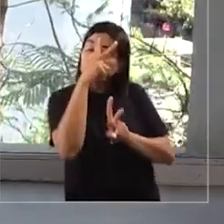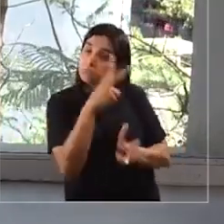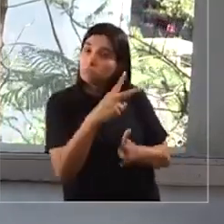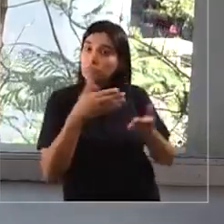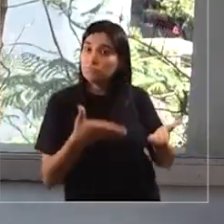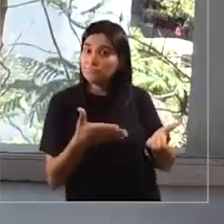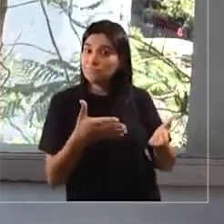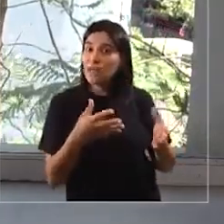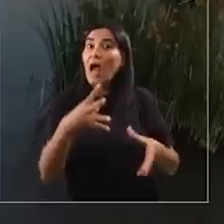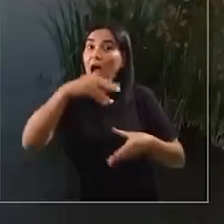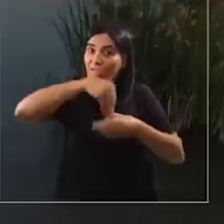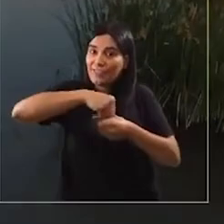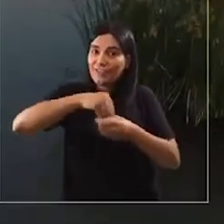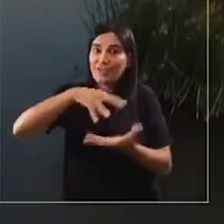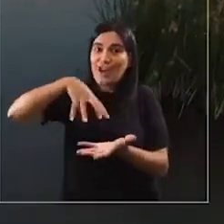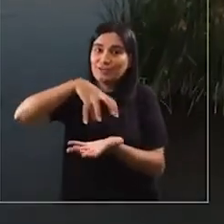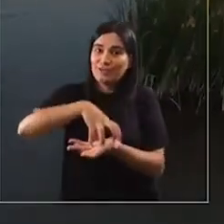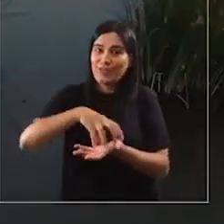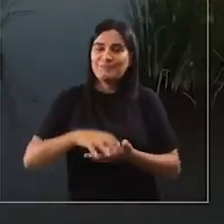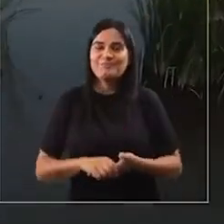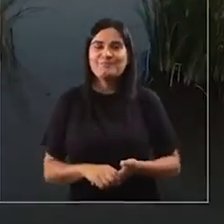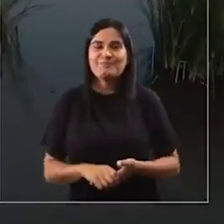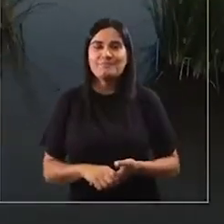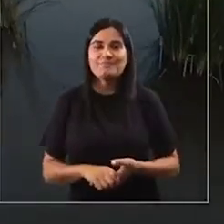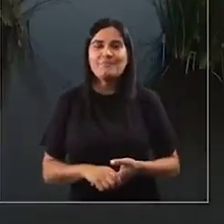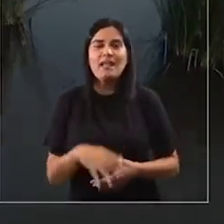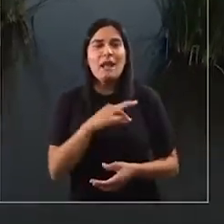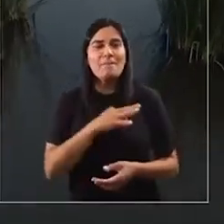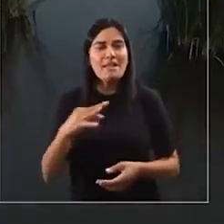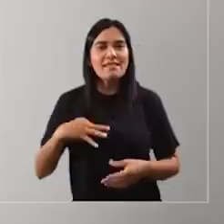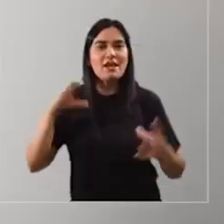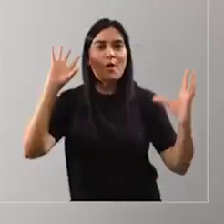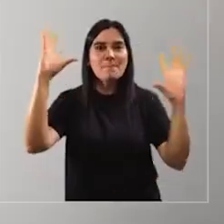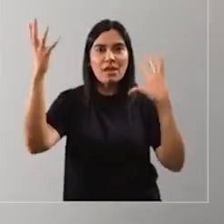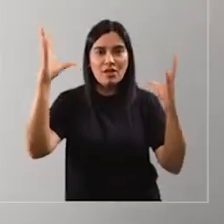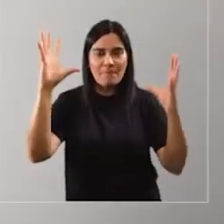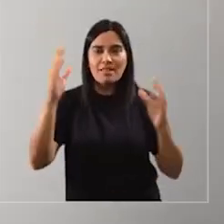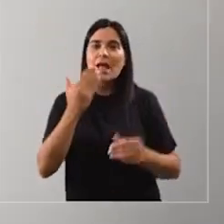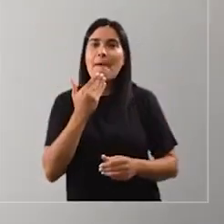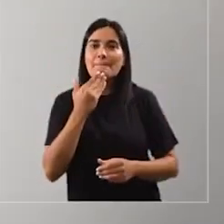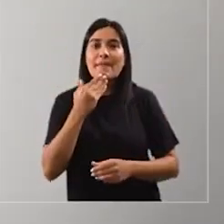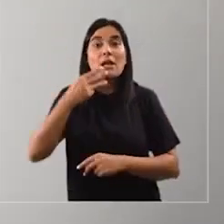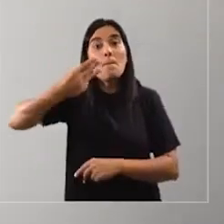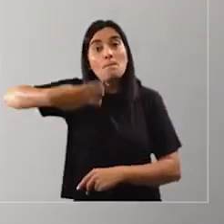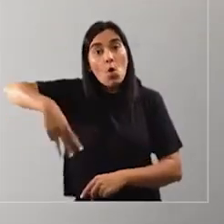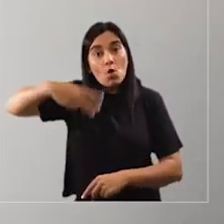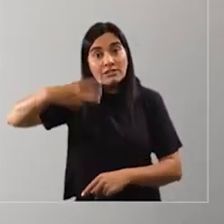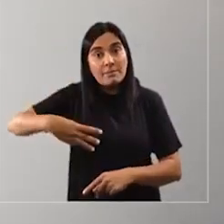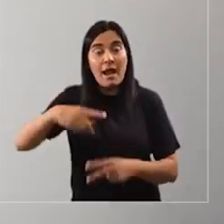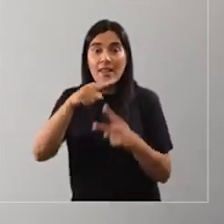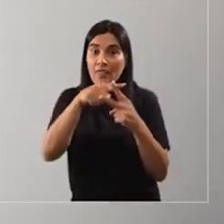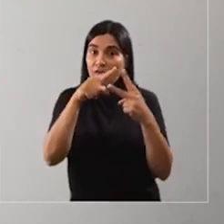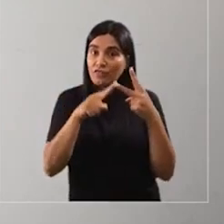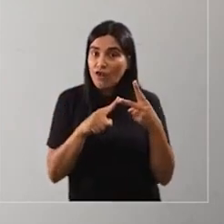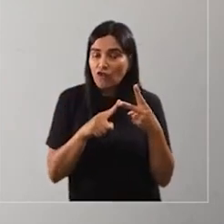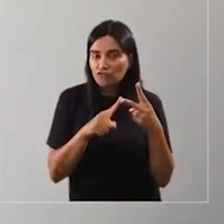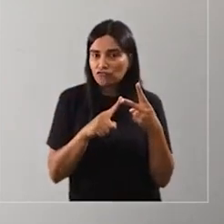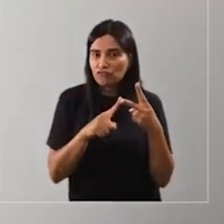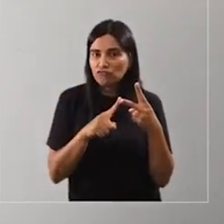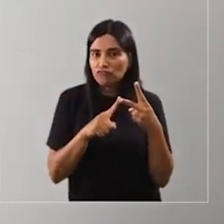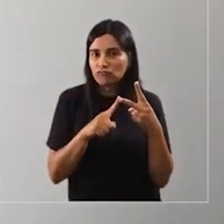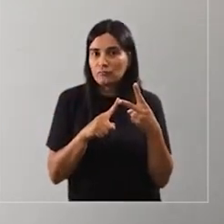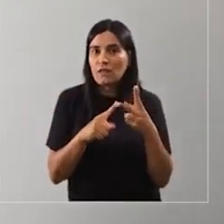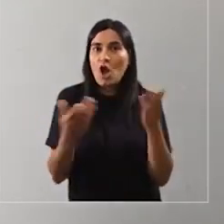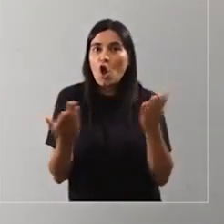reconocer estos humedales urbanos dentro de sus instrumentos. Es tanto el Ministerio de Medio Ambiente como la municipalidad a través de